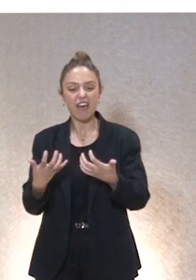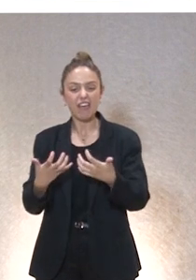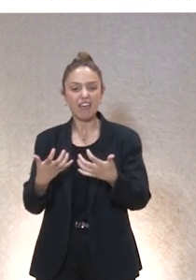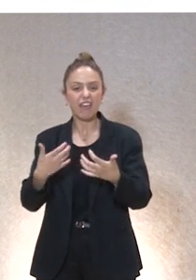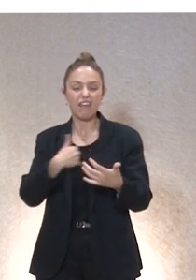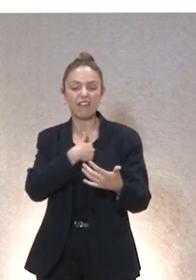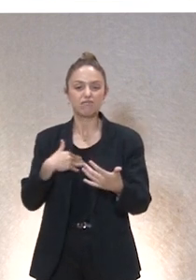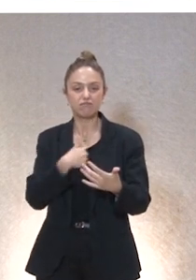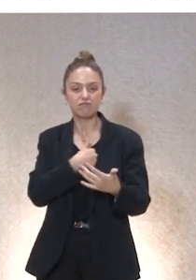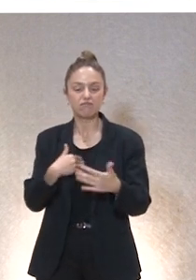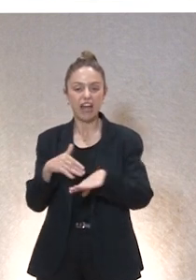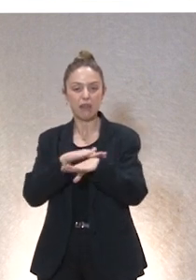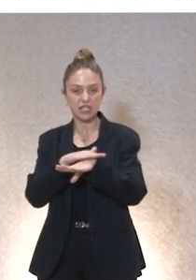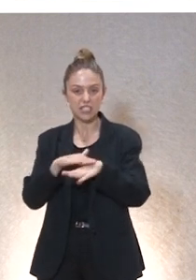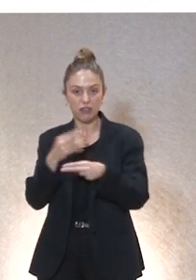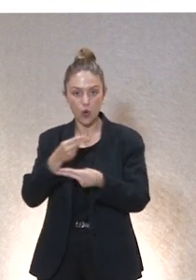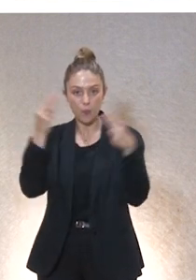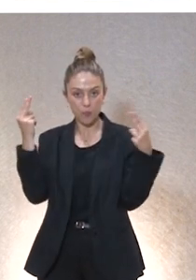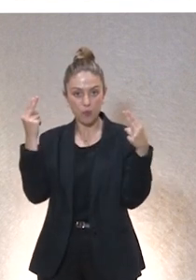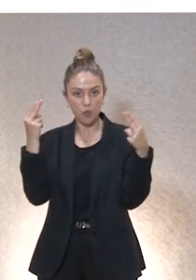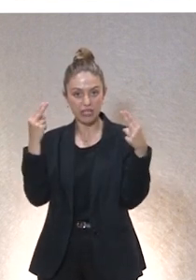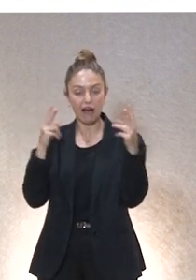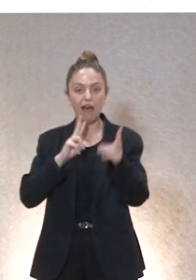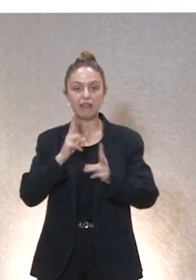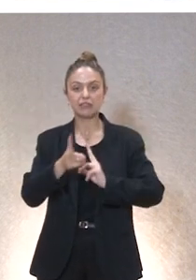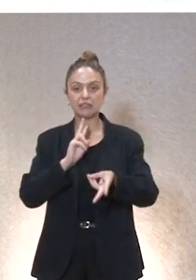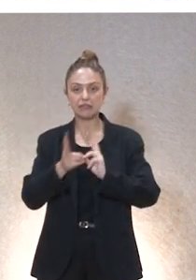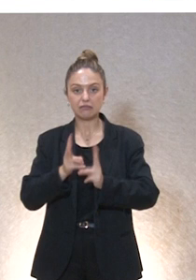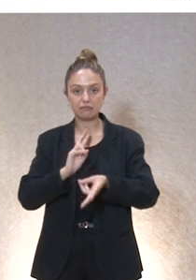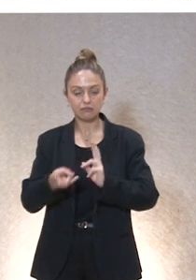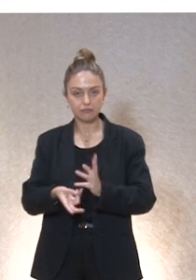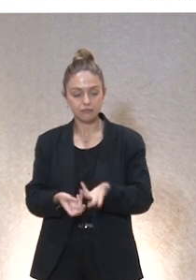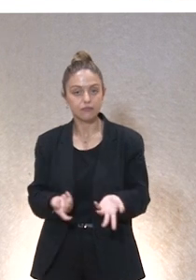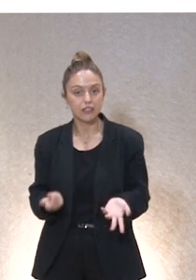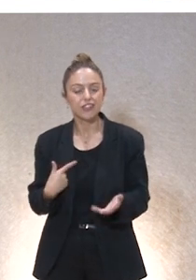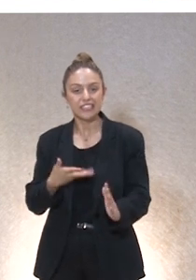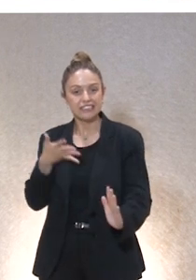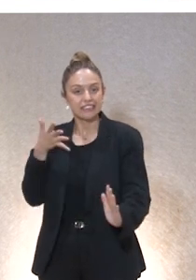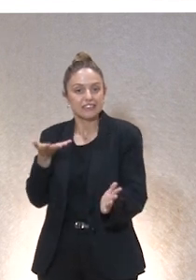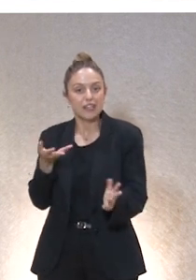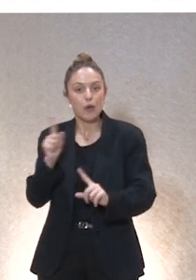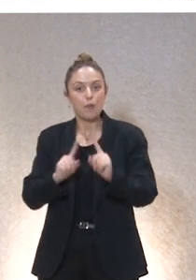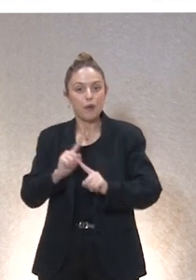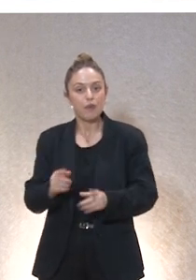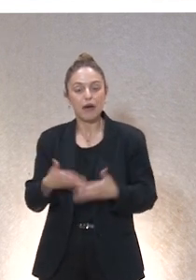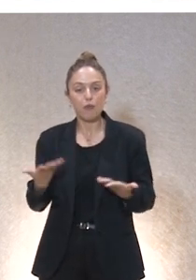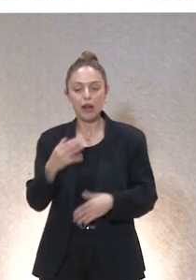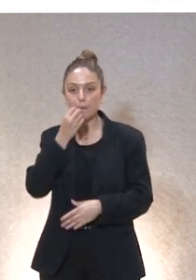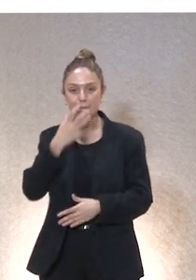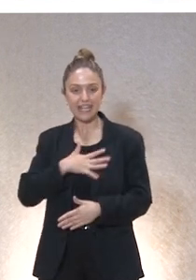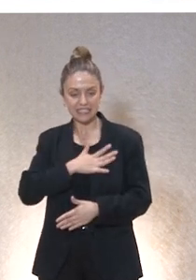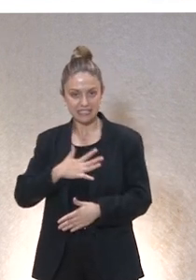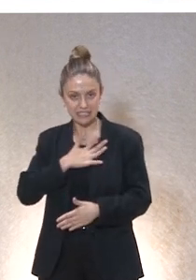del sistema y que el chat GPT se aplique a la administración pública para que funcione ahí ¿qué es lo que sucede? pues que aquí lo realmente importante es el bienestar